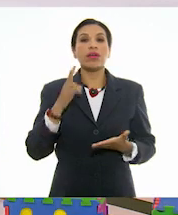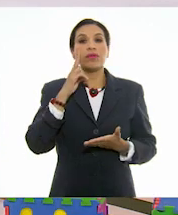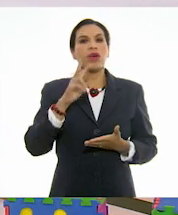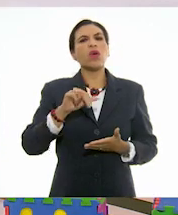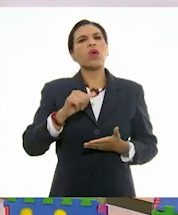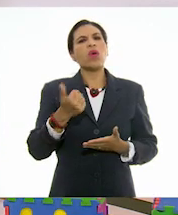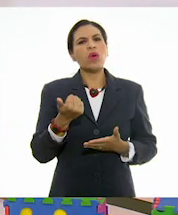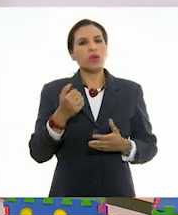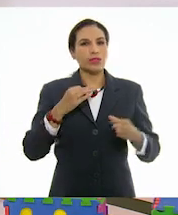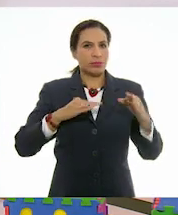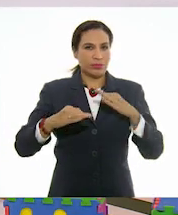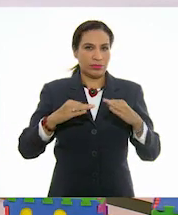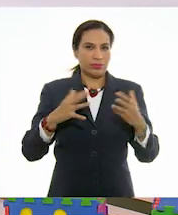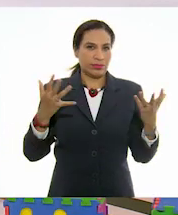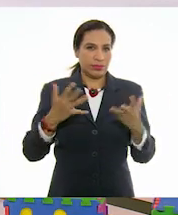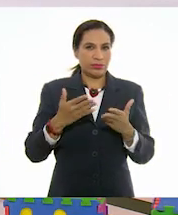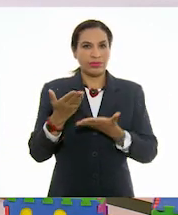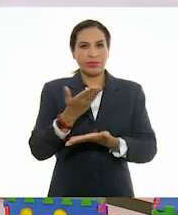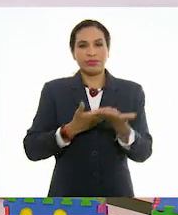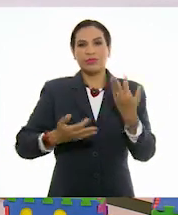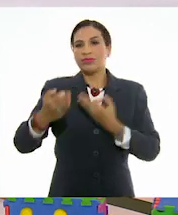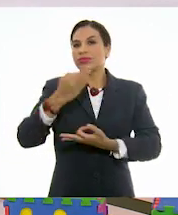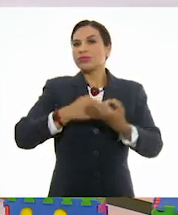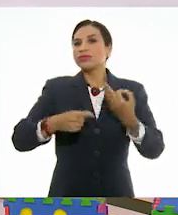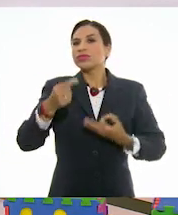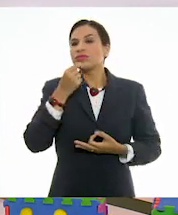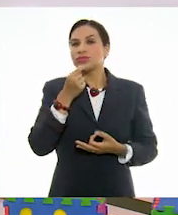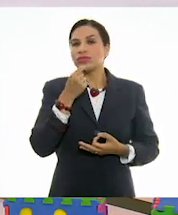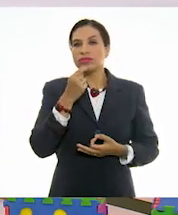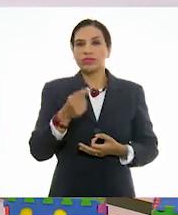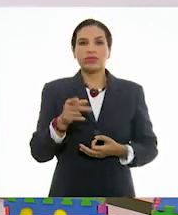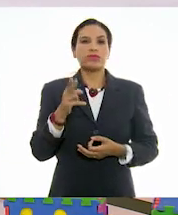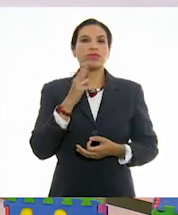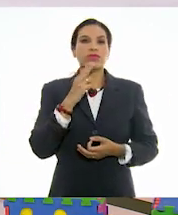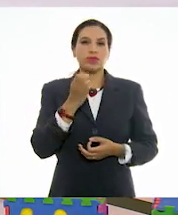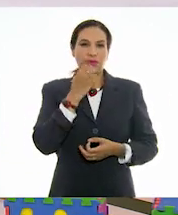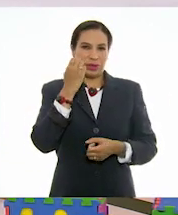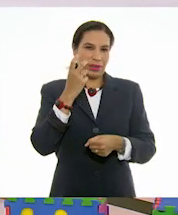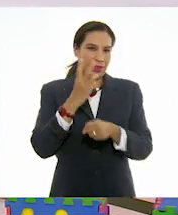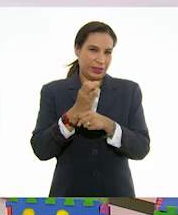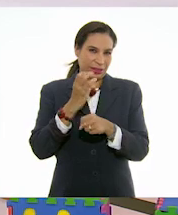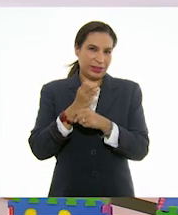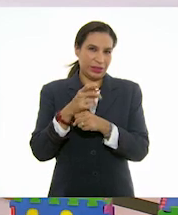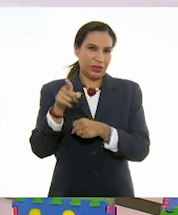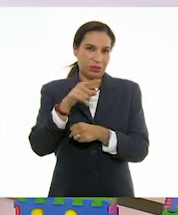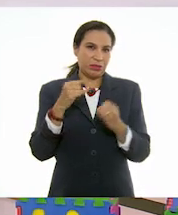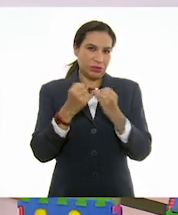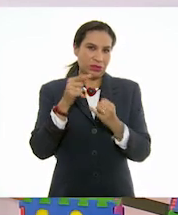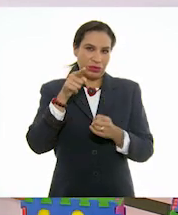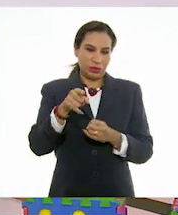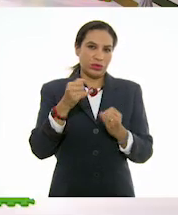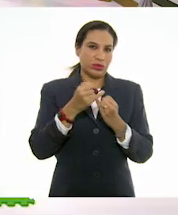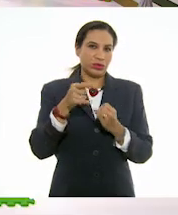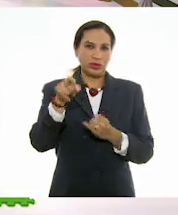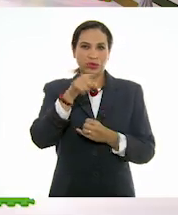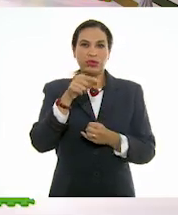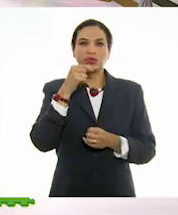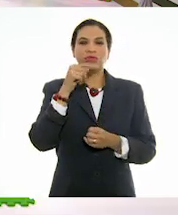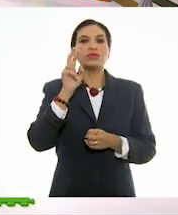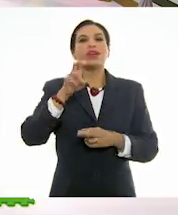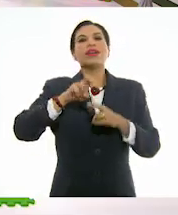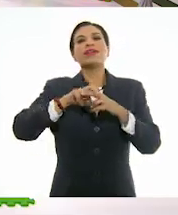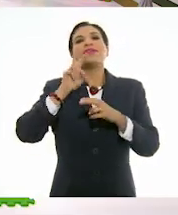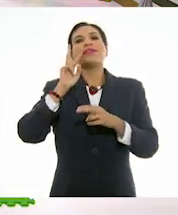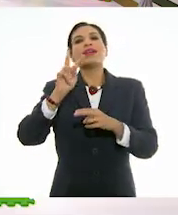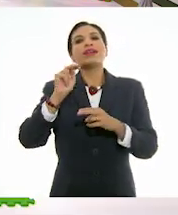a ver otro trabajo que nos han compartido todos los niños que cursan el tercer grado, así como tú. ¡Oh, muy bien! Y como tú, compañerito, que estás allá